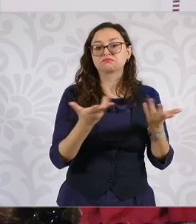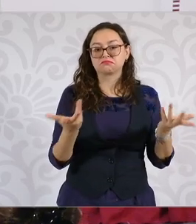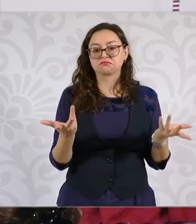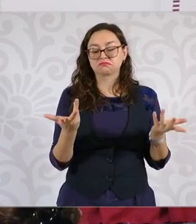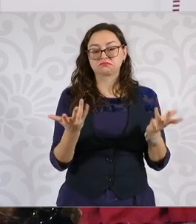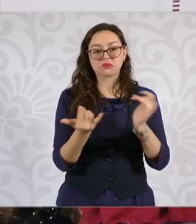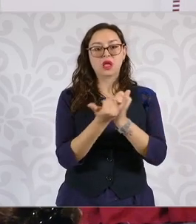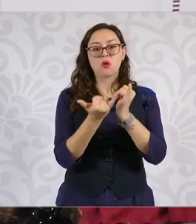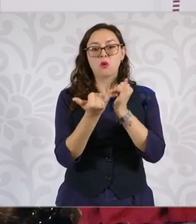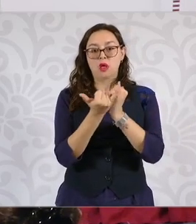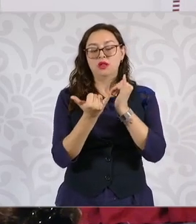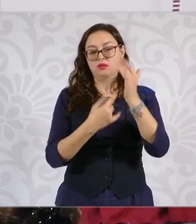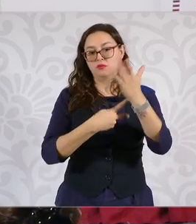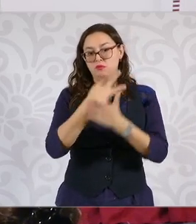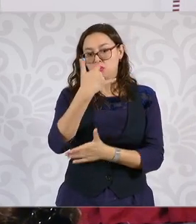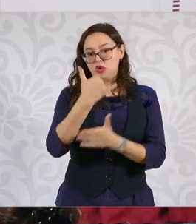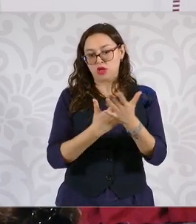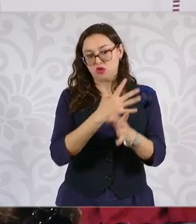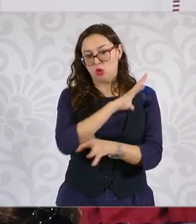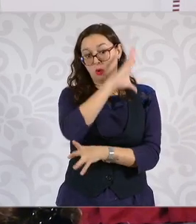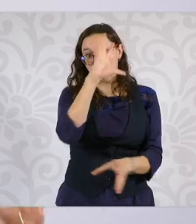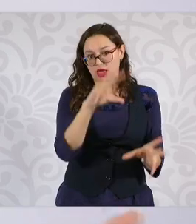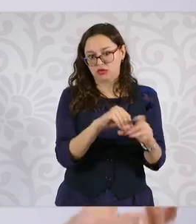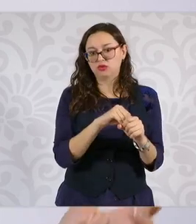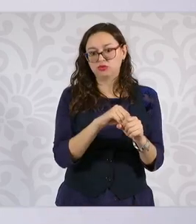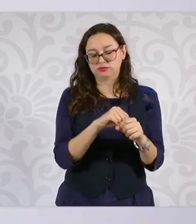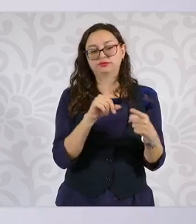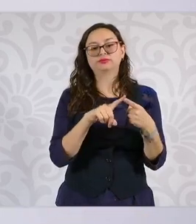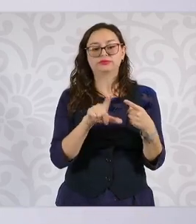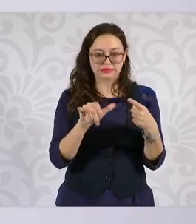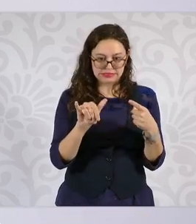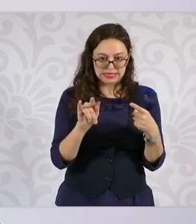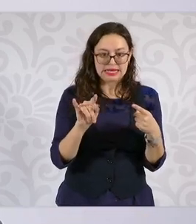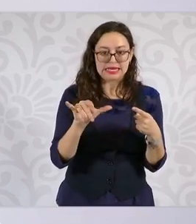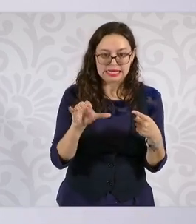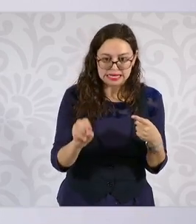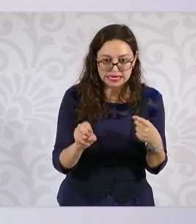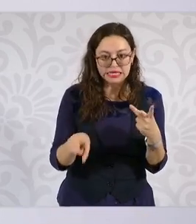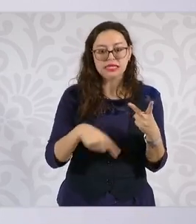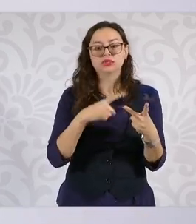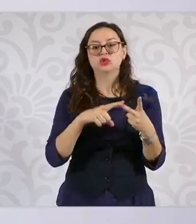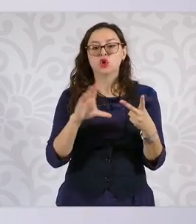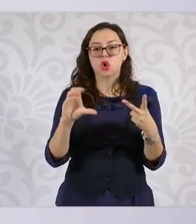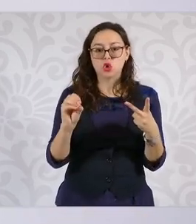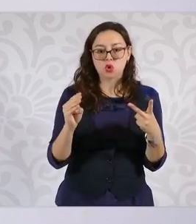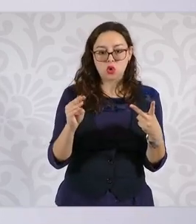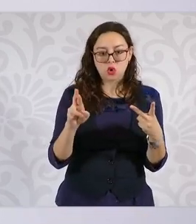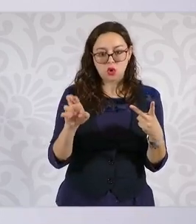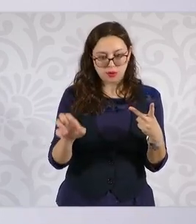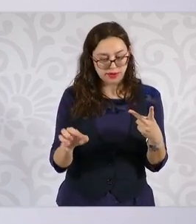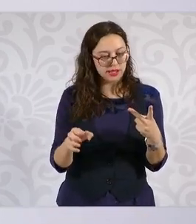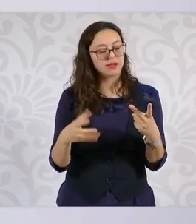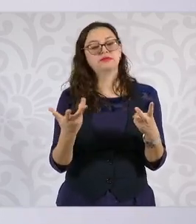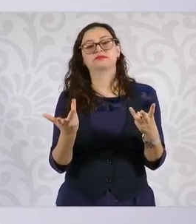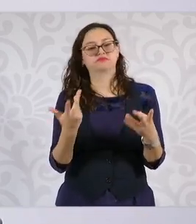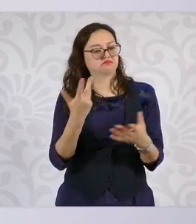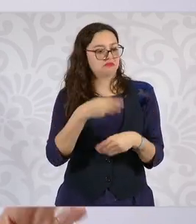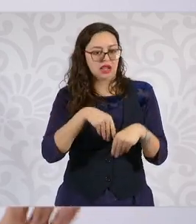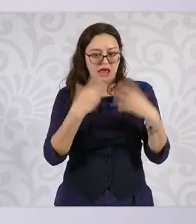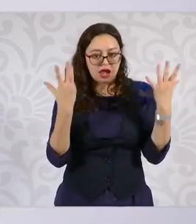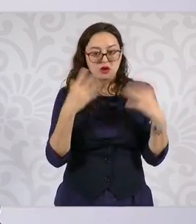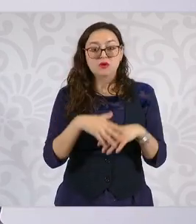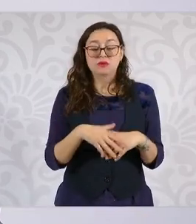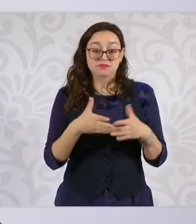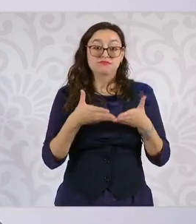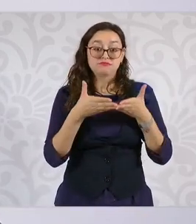tiempo la construcción del proyecto integral. Tiene litio, obviamente, tiene cobre y además